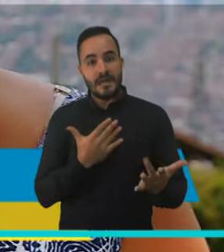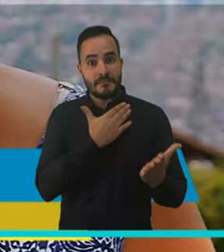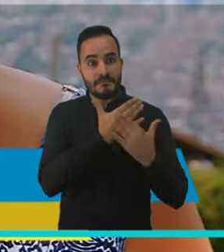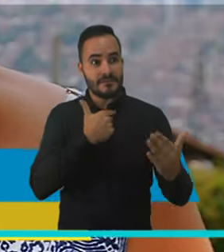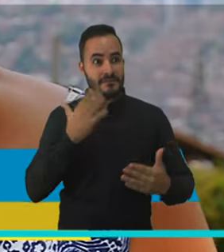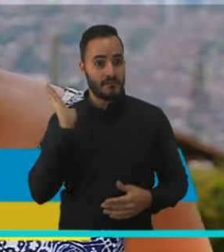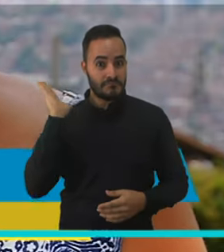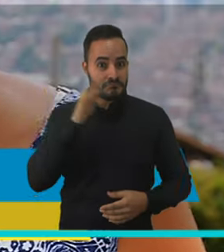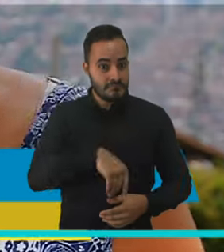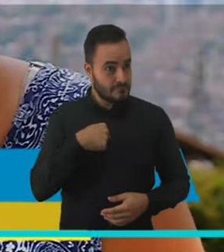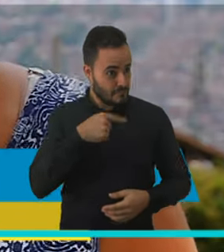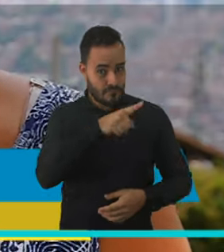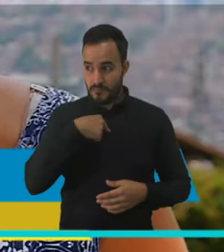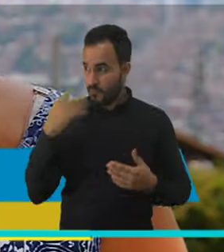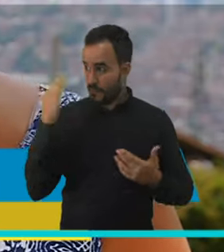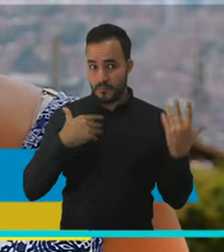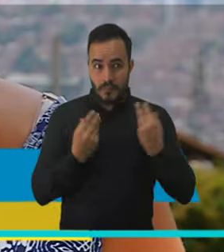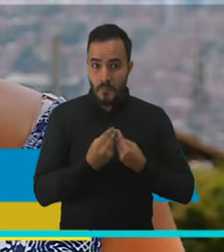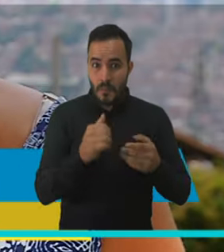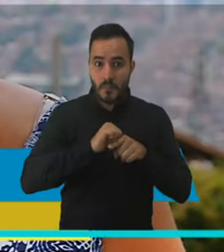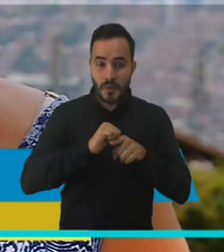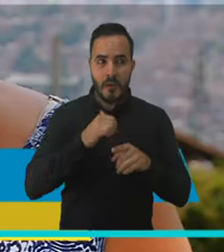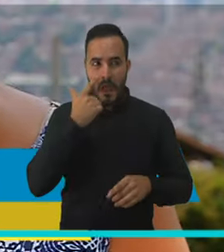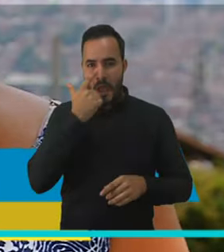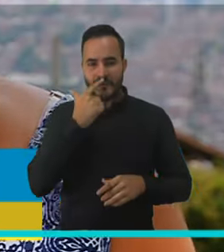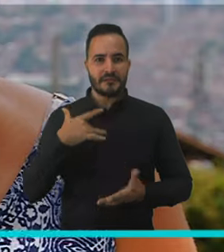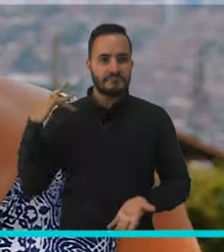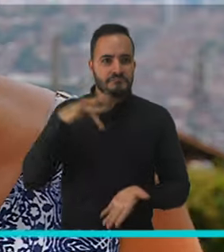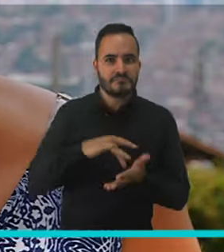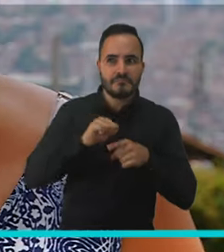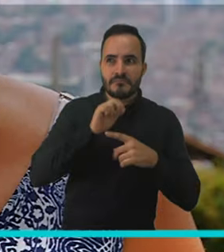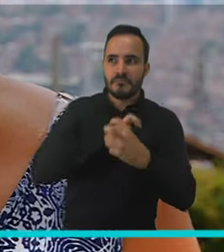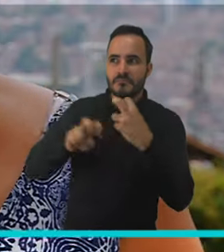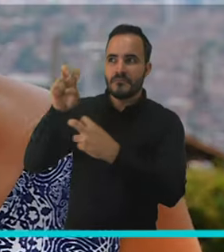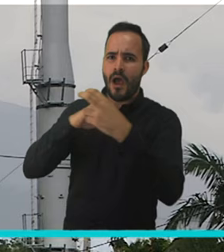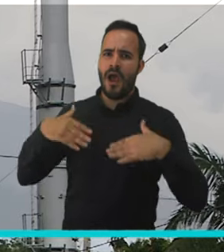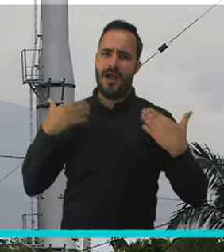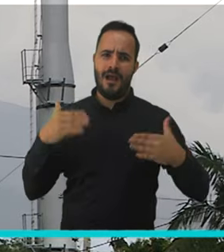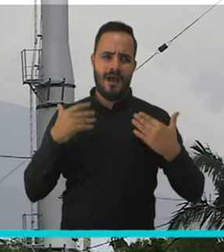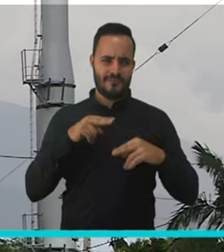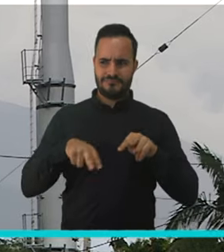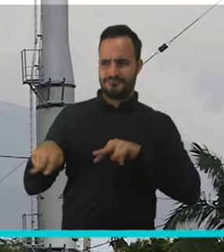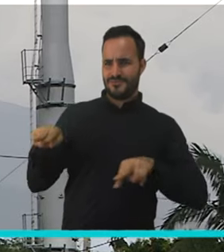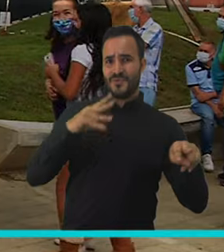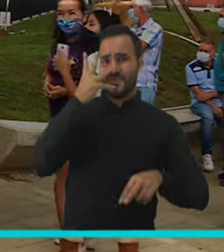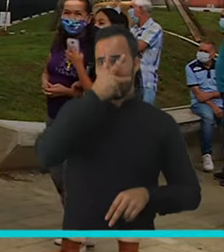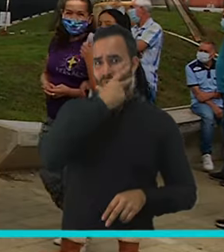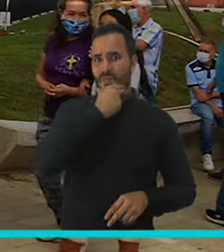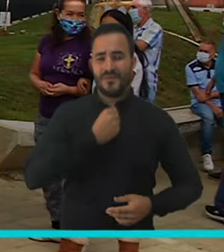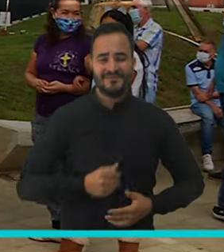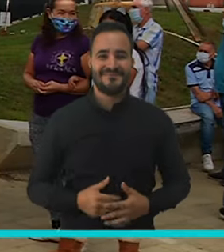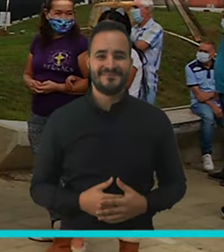prueba, nos dio mucha alegría, porque es algo nuevo en el sector y bonito.